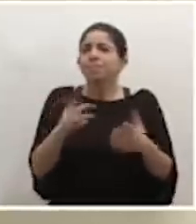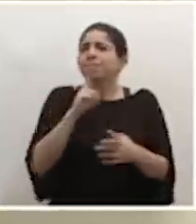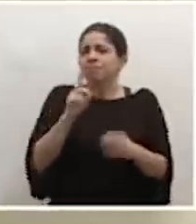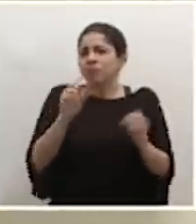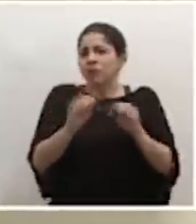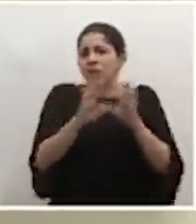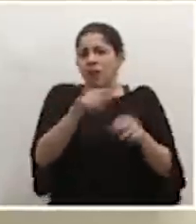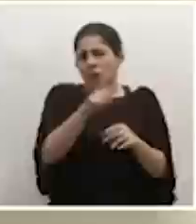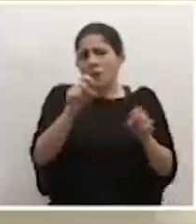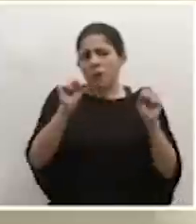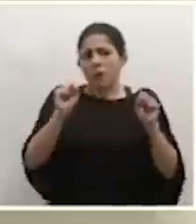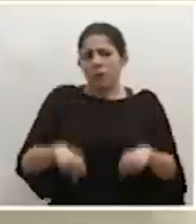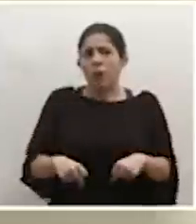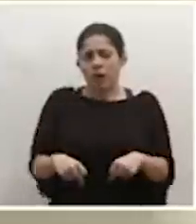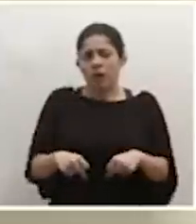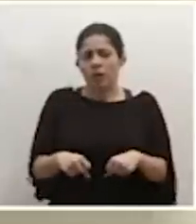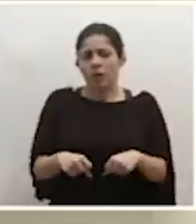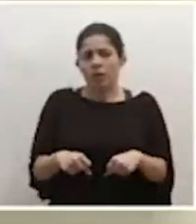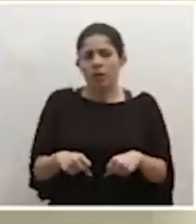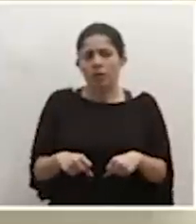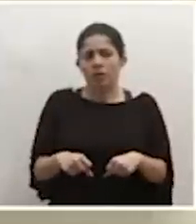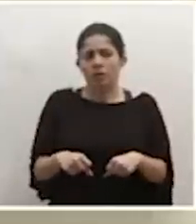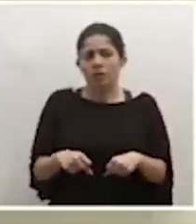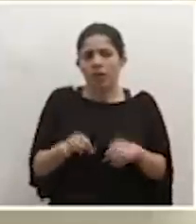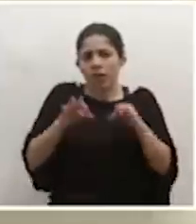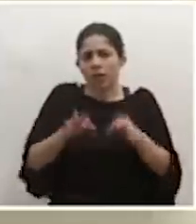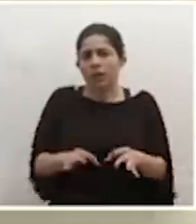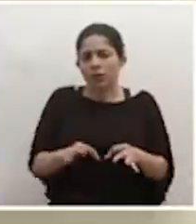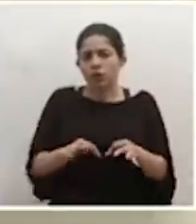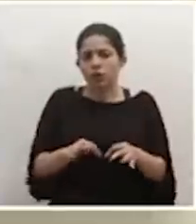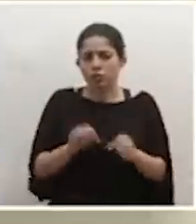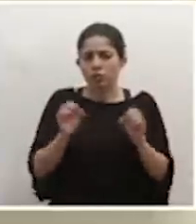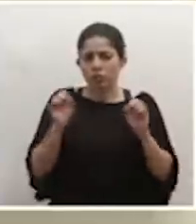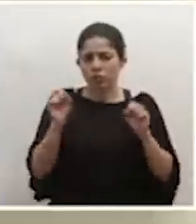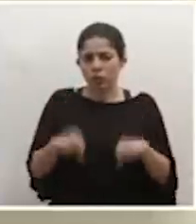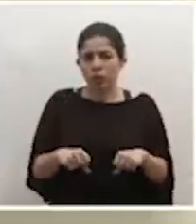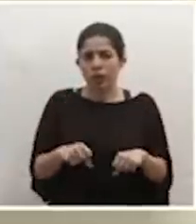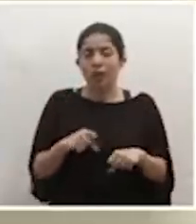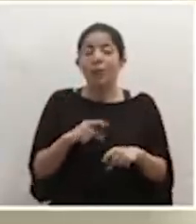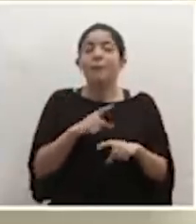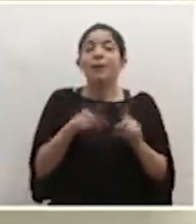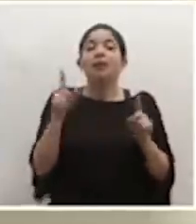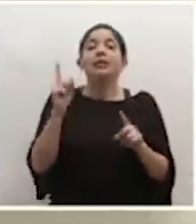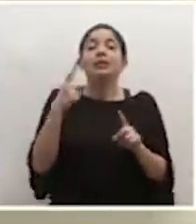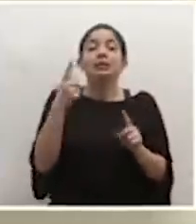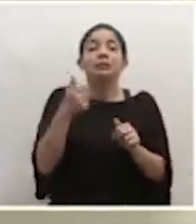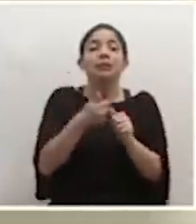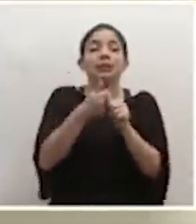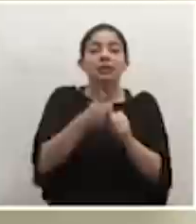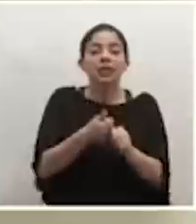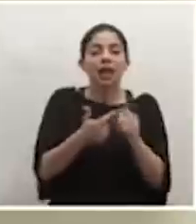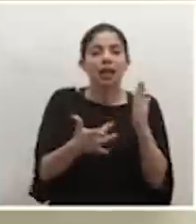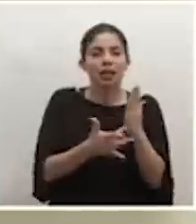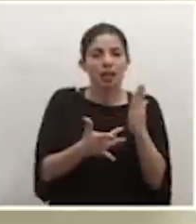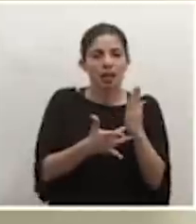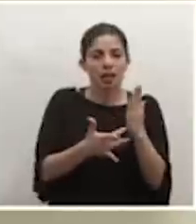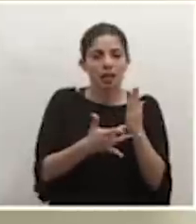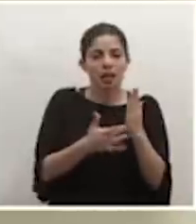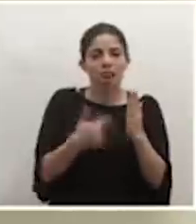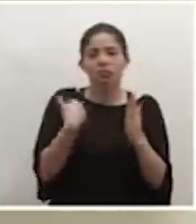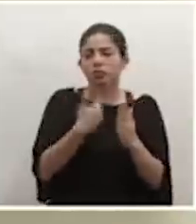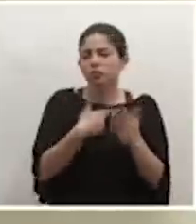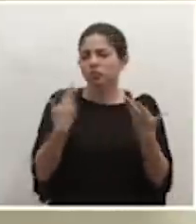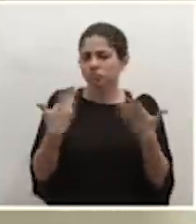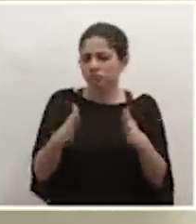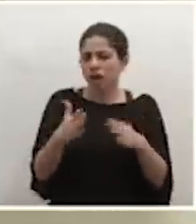claro que ellos pueden hacer ese tipo de fundamentos o decisiones simples cuando se basen en fundamento técnico. Nosotros ya hemos